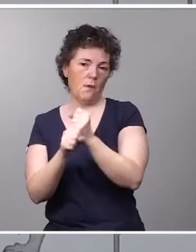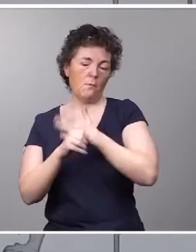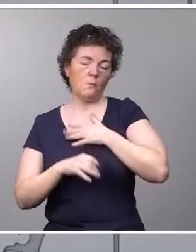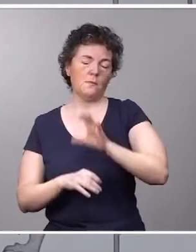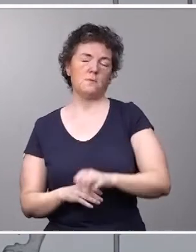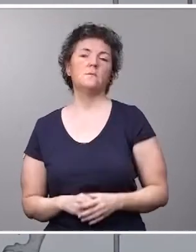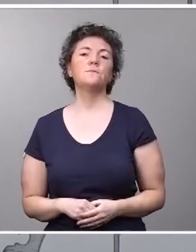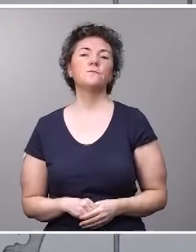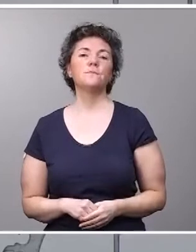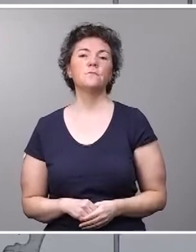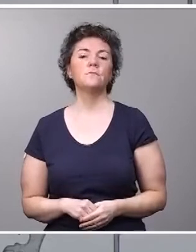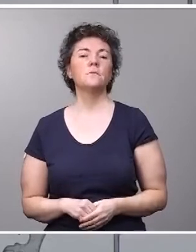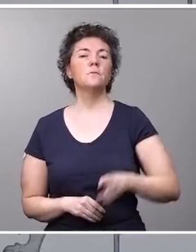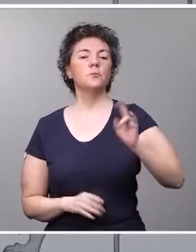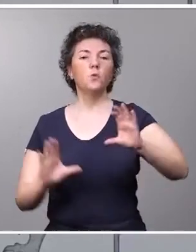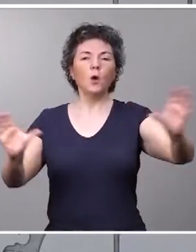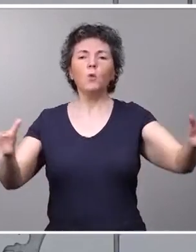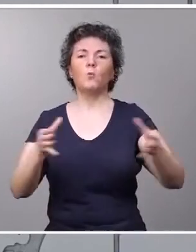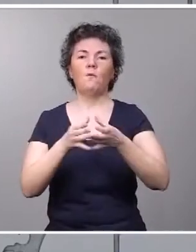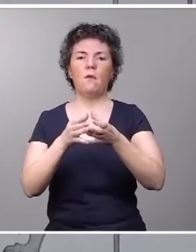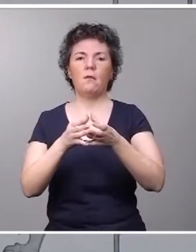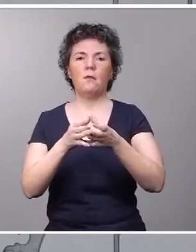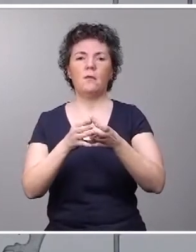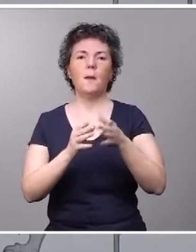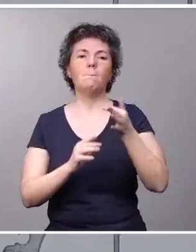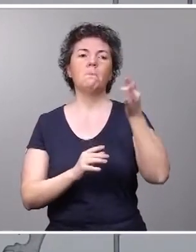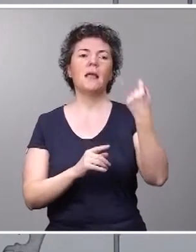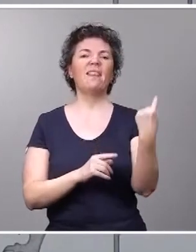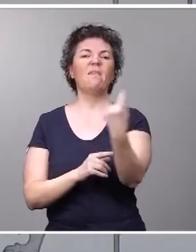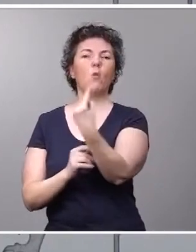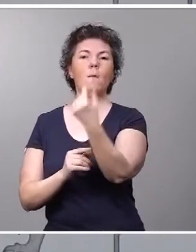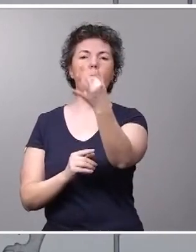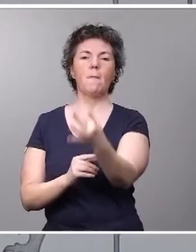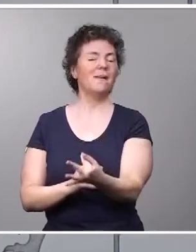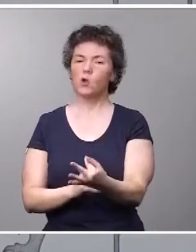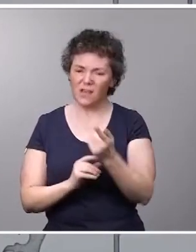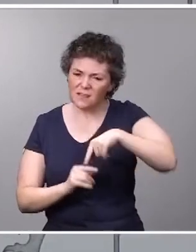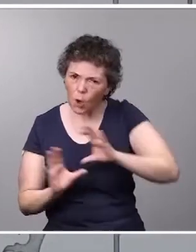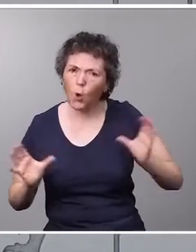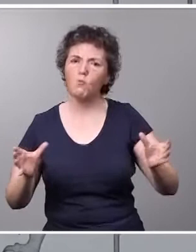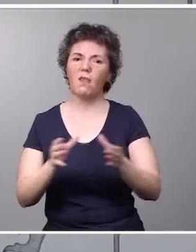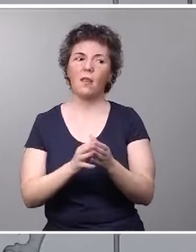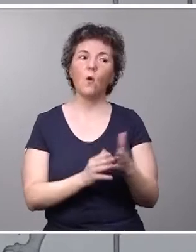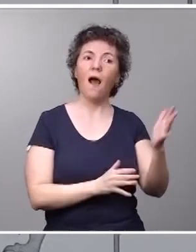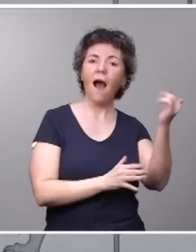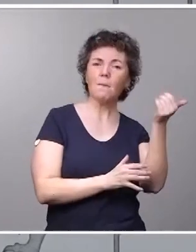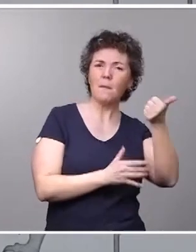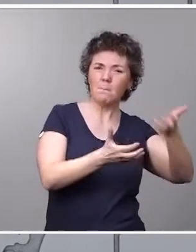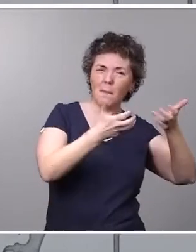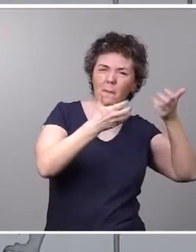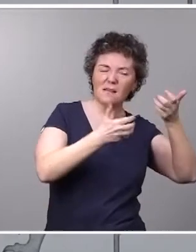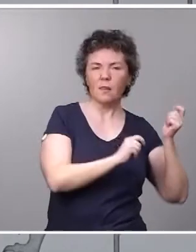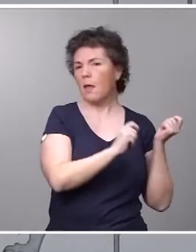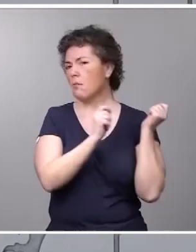Somos una comunidad, no somos una suma de individuos, y quienes más obtienen deben contribuir más al sacrificio